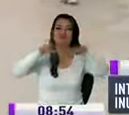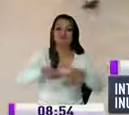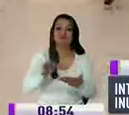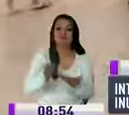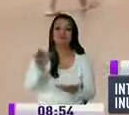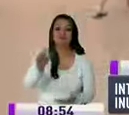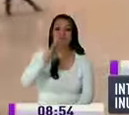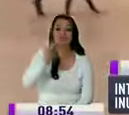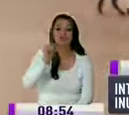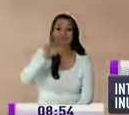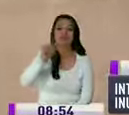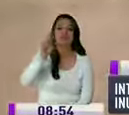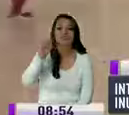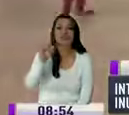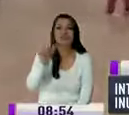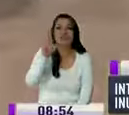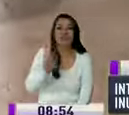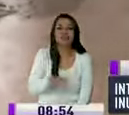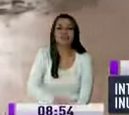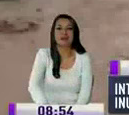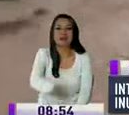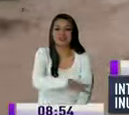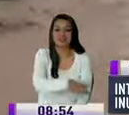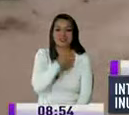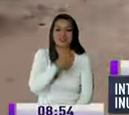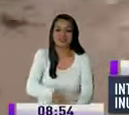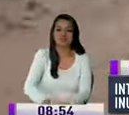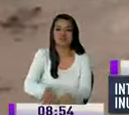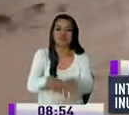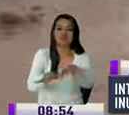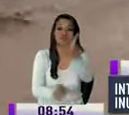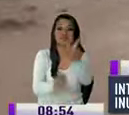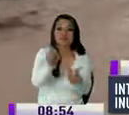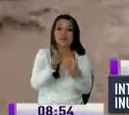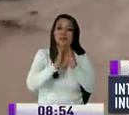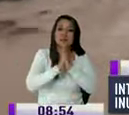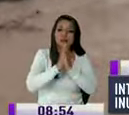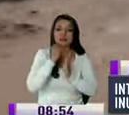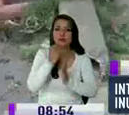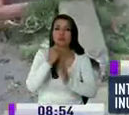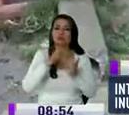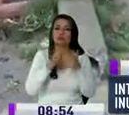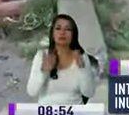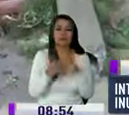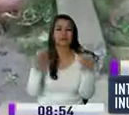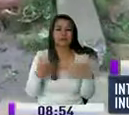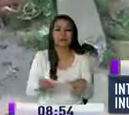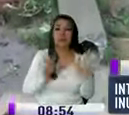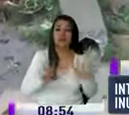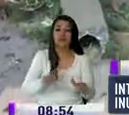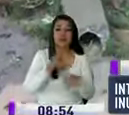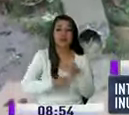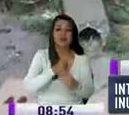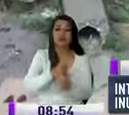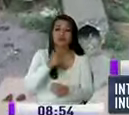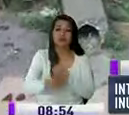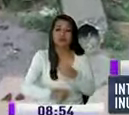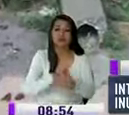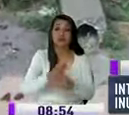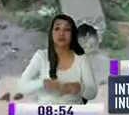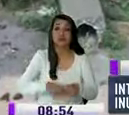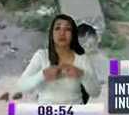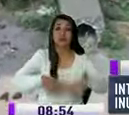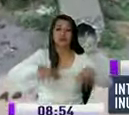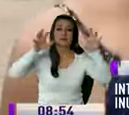cantón catamayo el agua ingresó a varias viviendas moradores aseguran que este es un problema de todos los años cuando comienza el